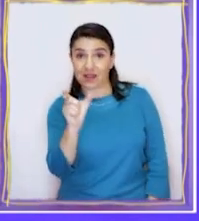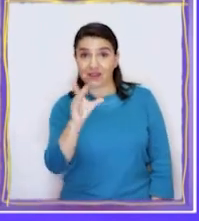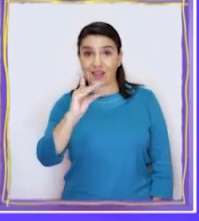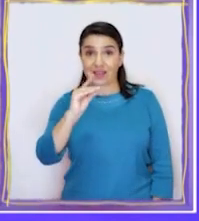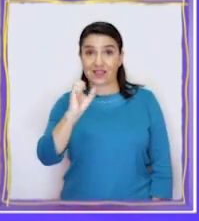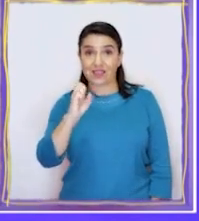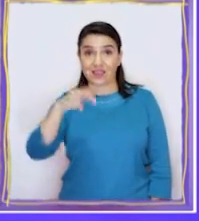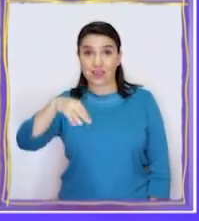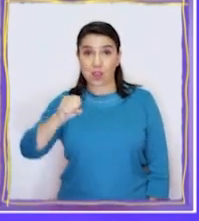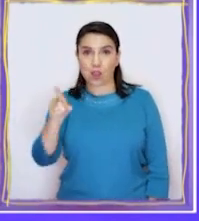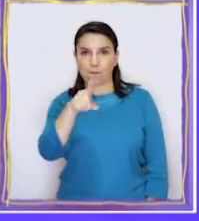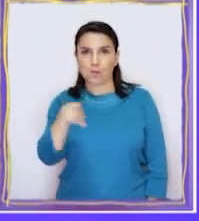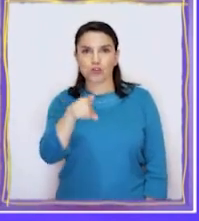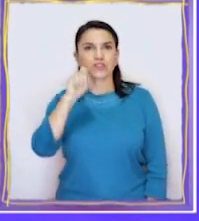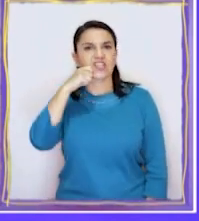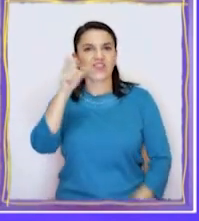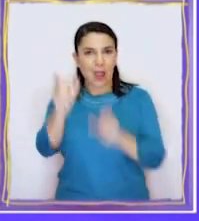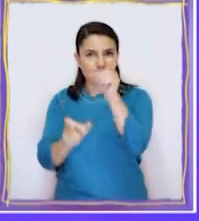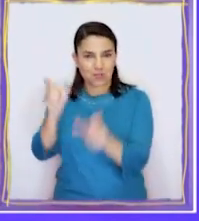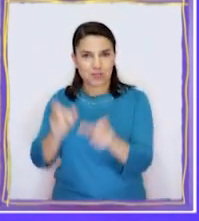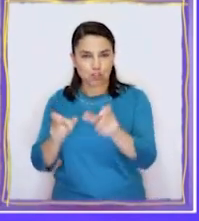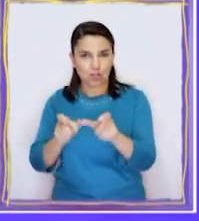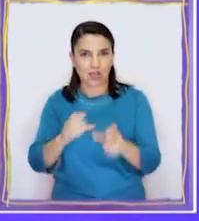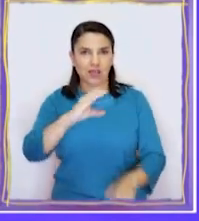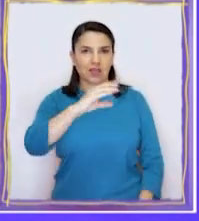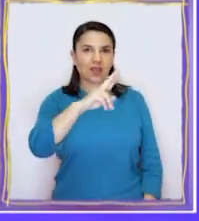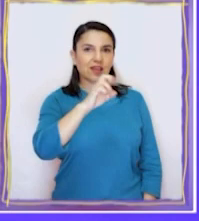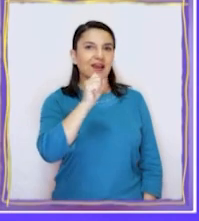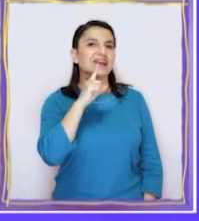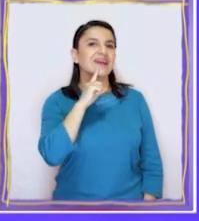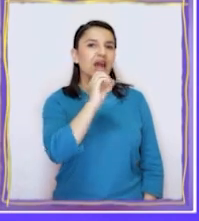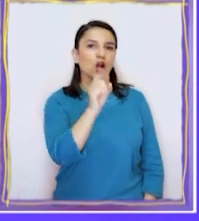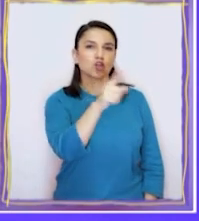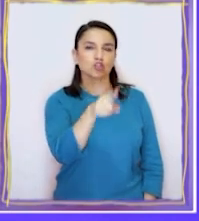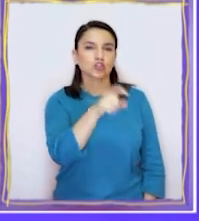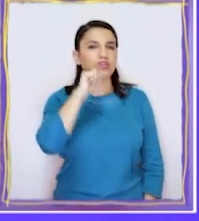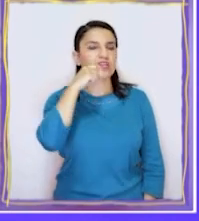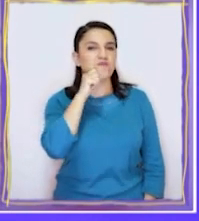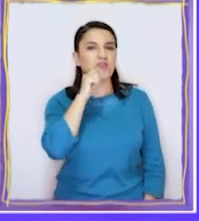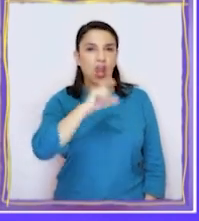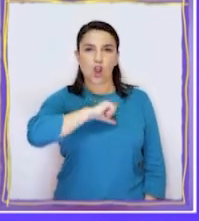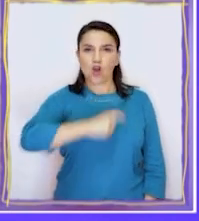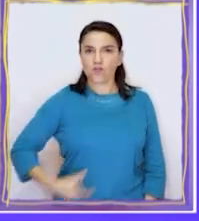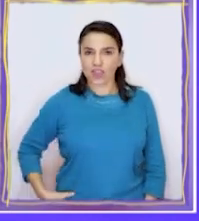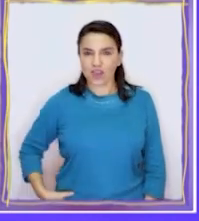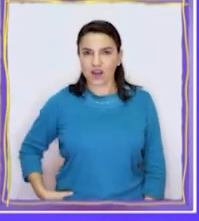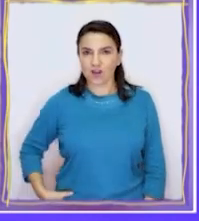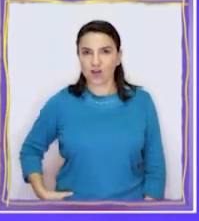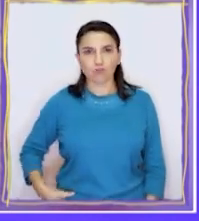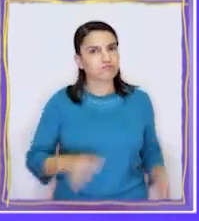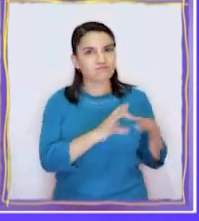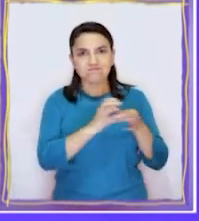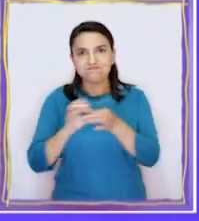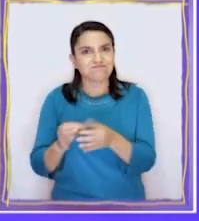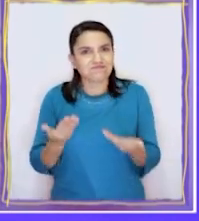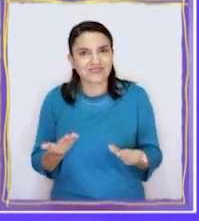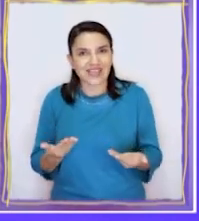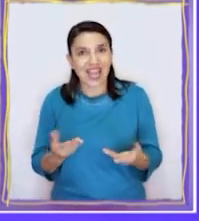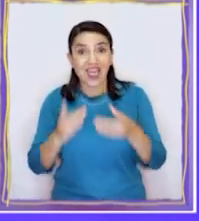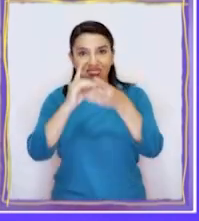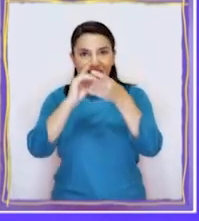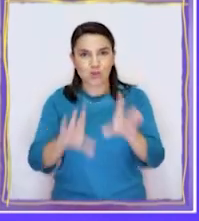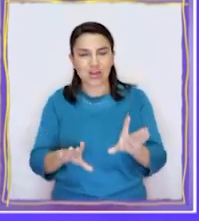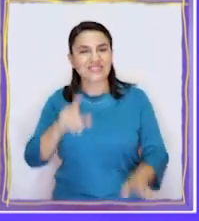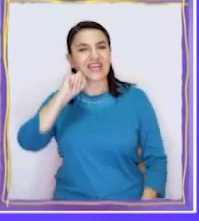viene de demos, que significa pueblo, y kratos, que significa gobierno. Es decir,